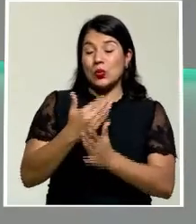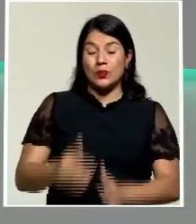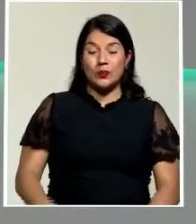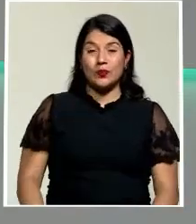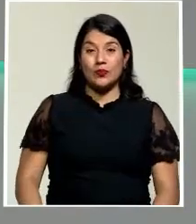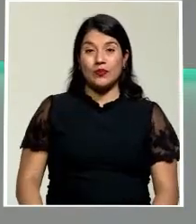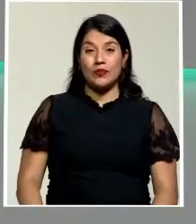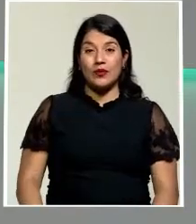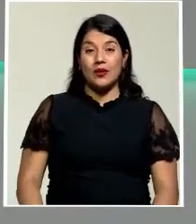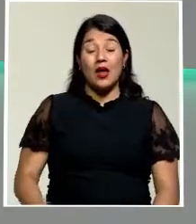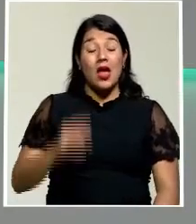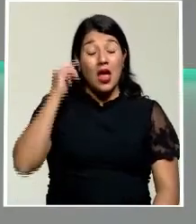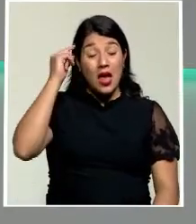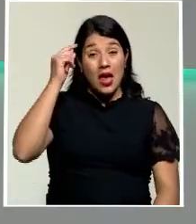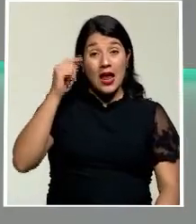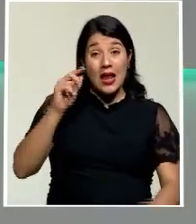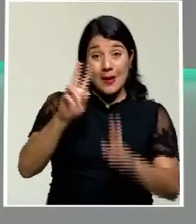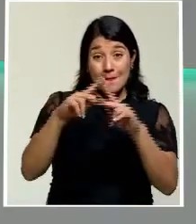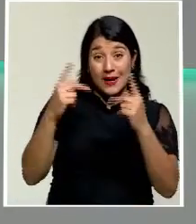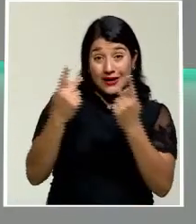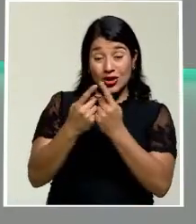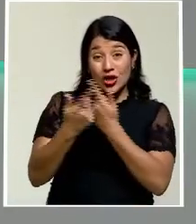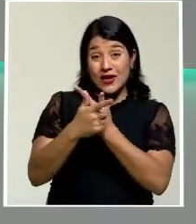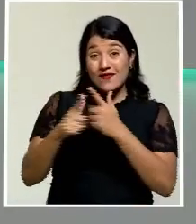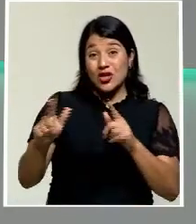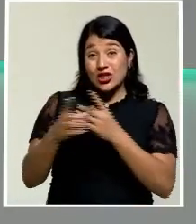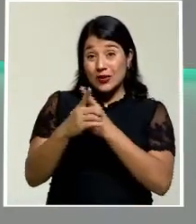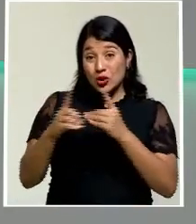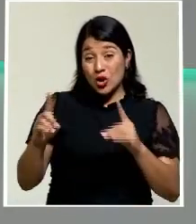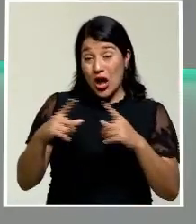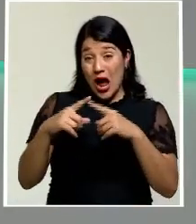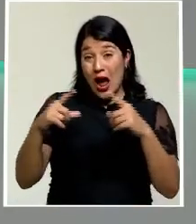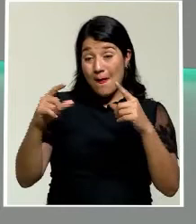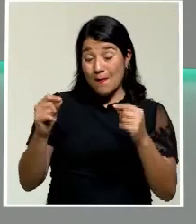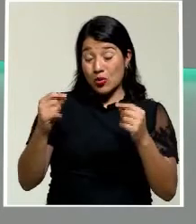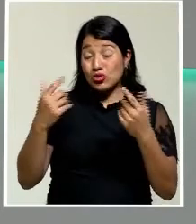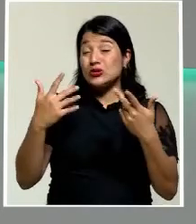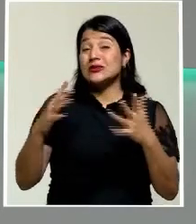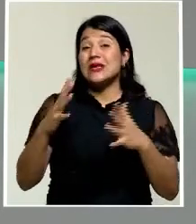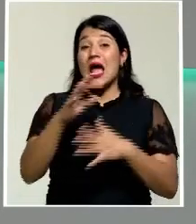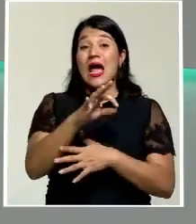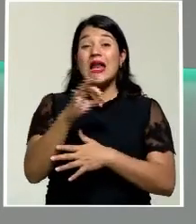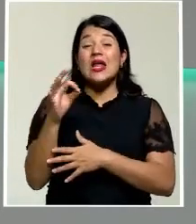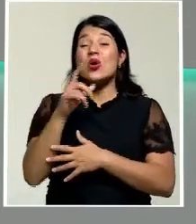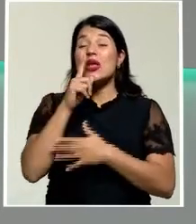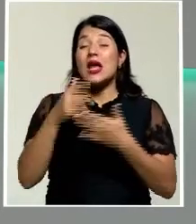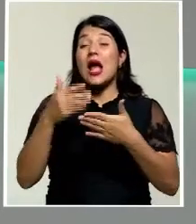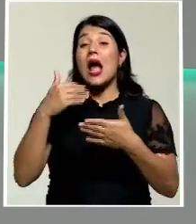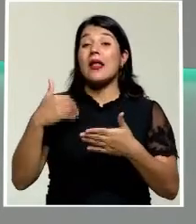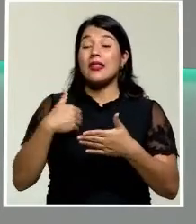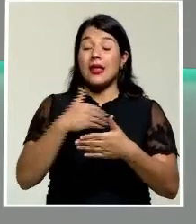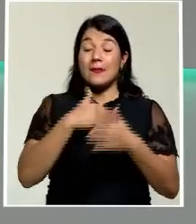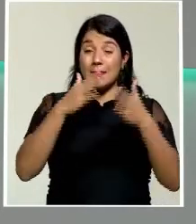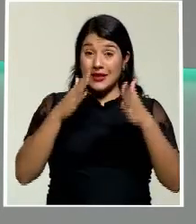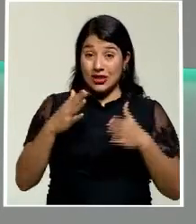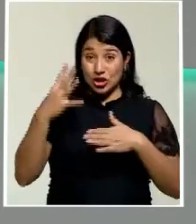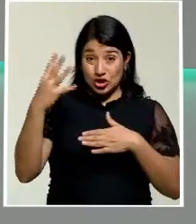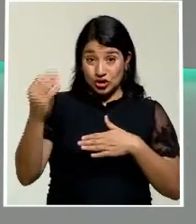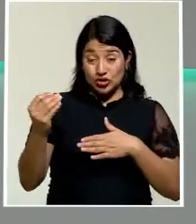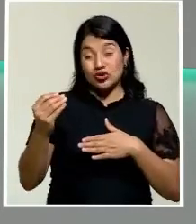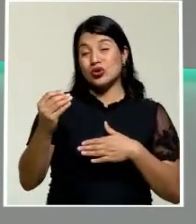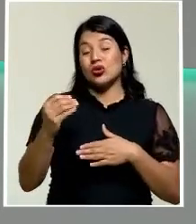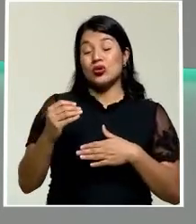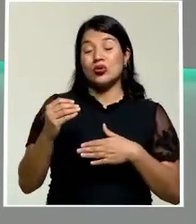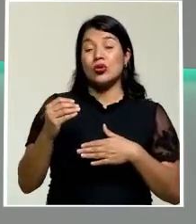El gobernante Partido Liberal Democrático de Japón eligió por holgada mayoría al exministro de Exteriores, Fumio